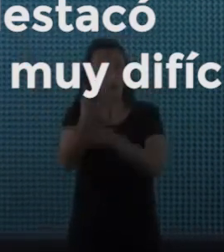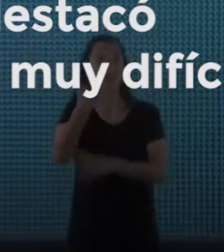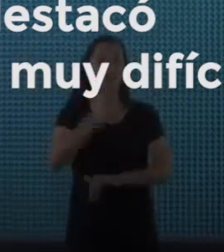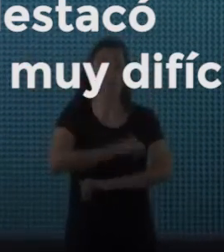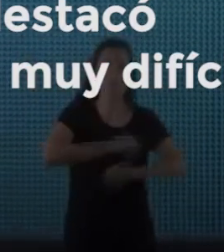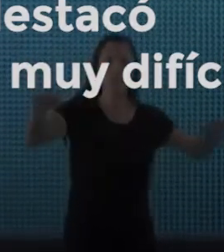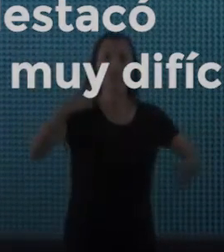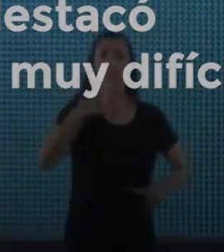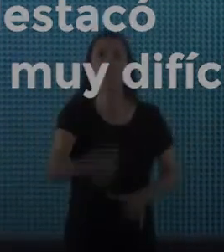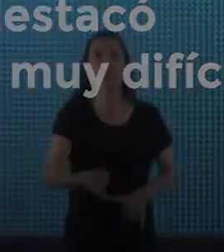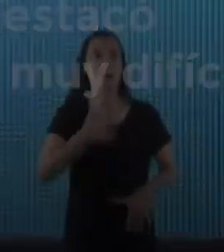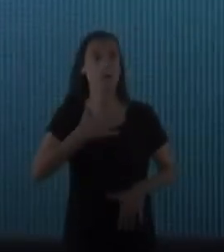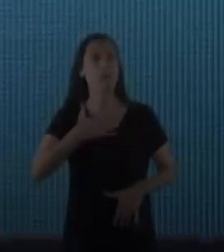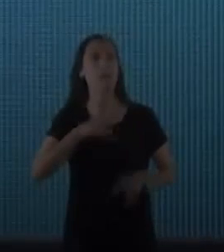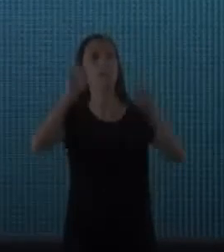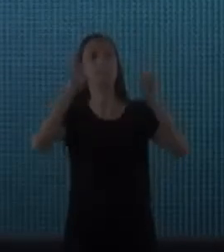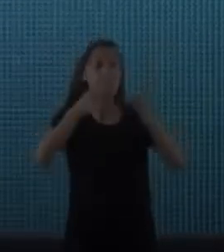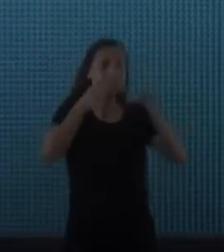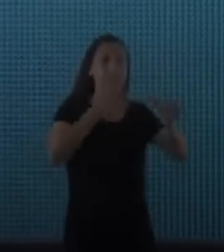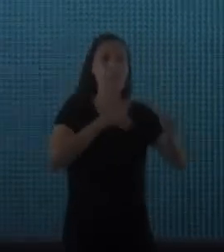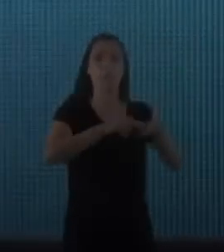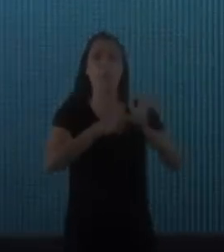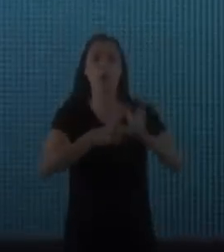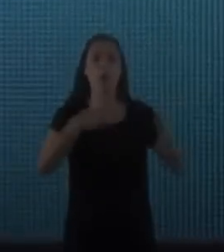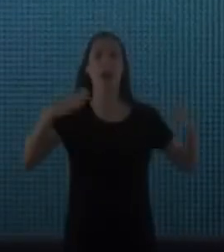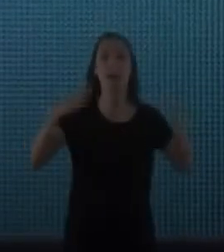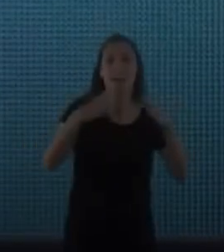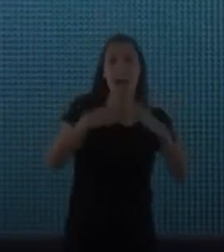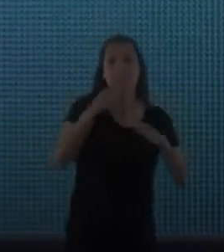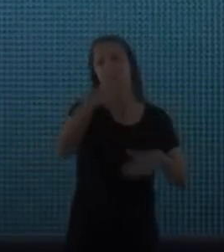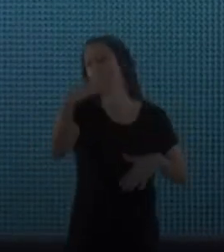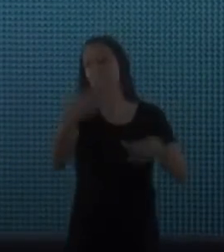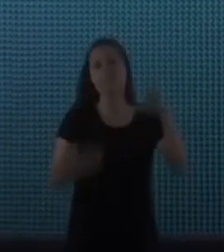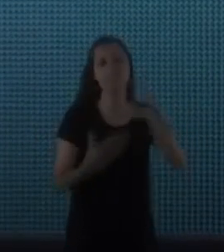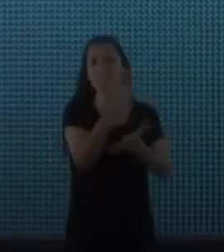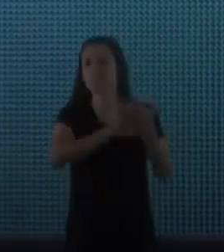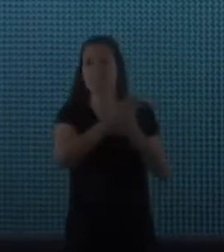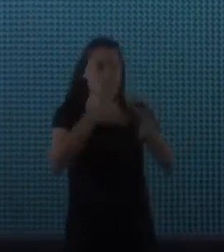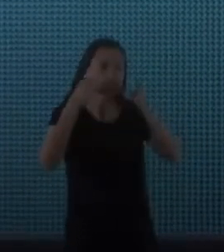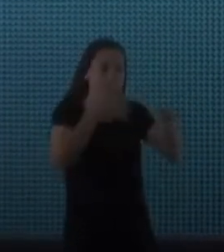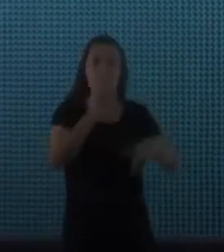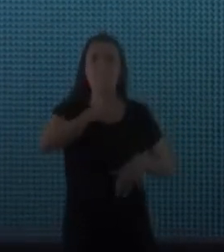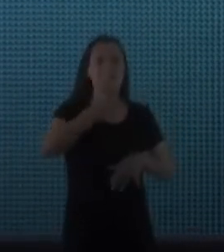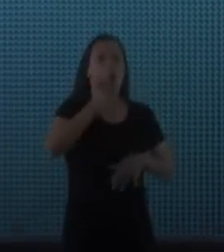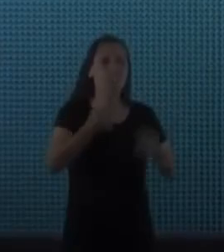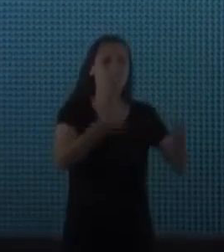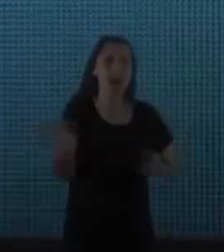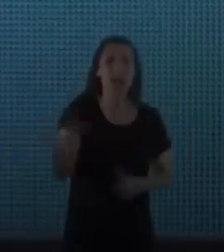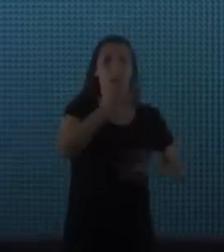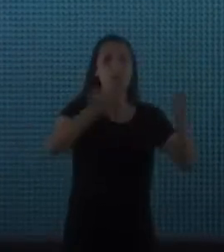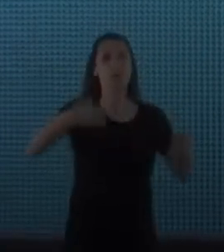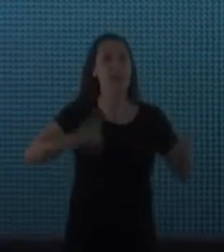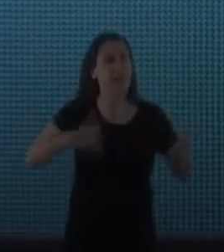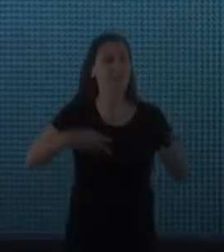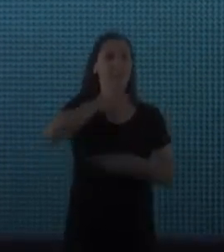que para mí el problema de la vivienda no era un problema central de la Argentina y que había que resolver el problema de la vivienda a los argentinos y a las argentinas,